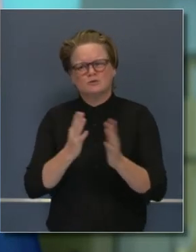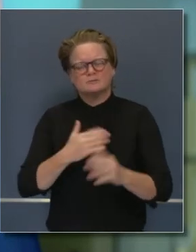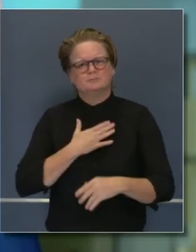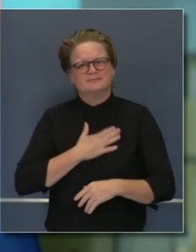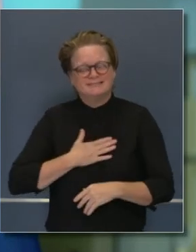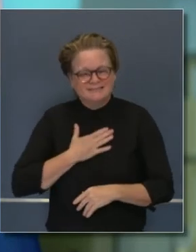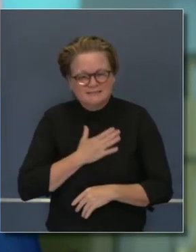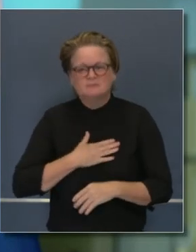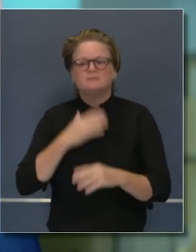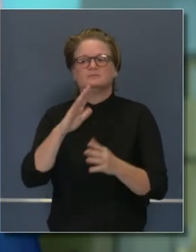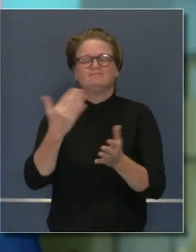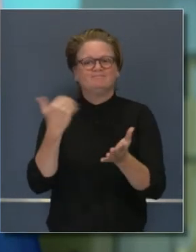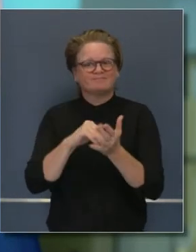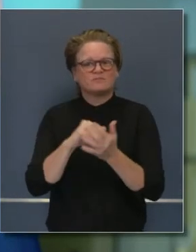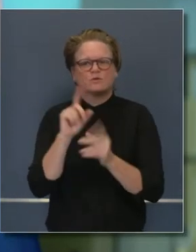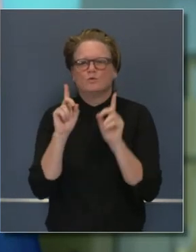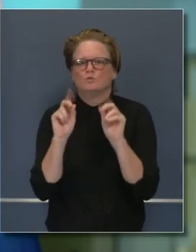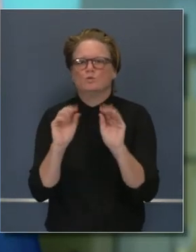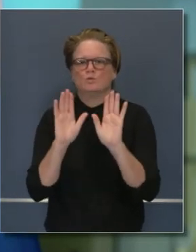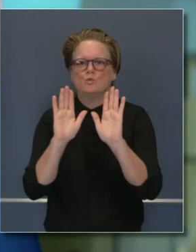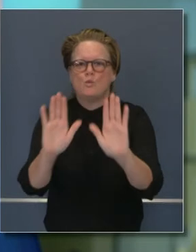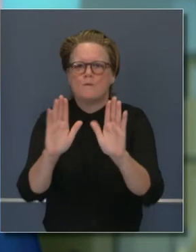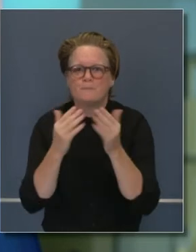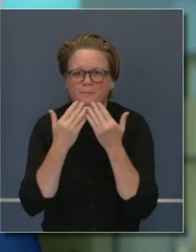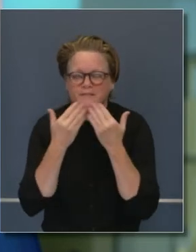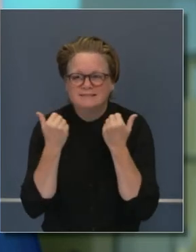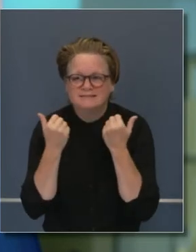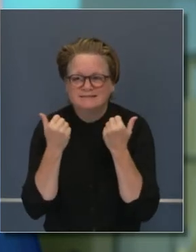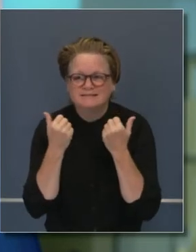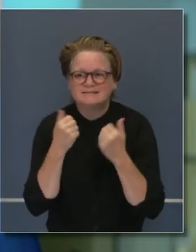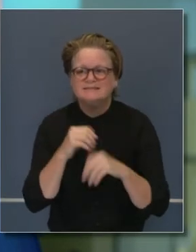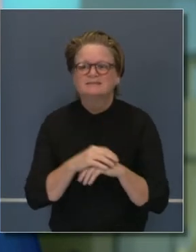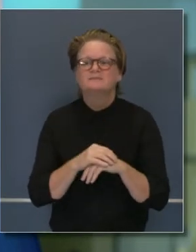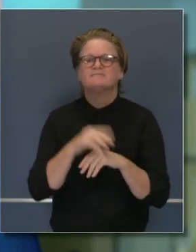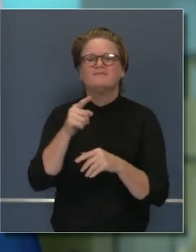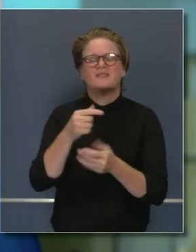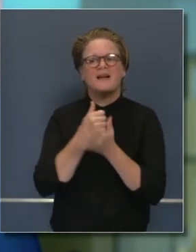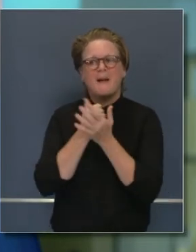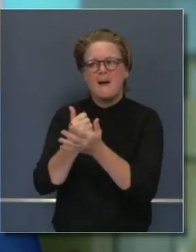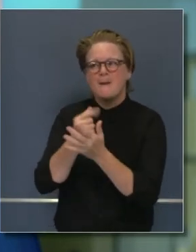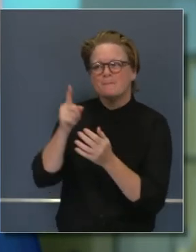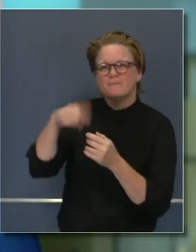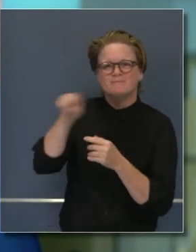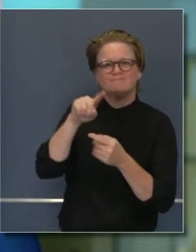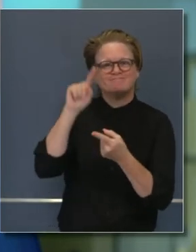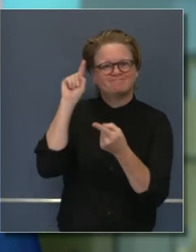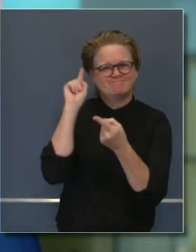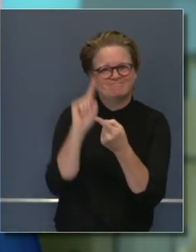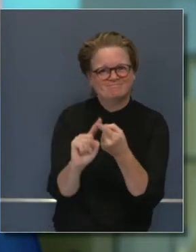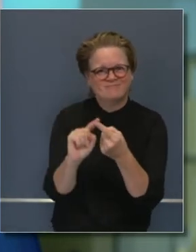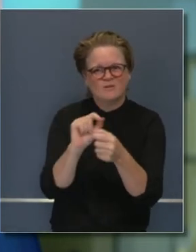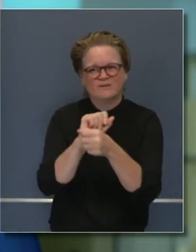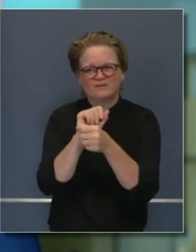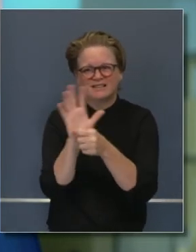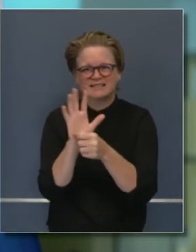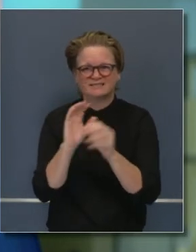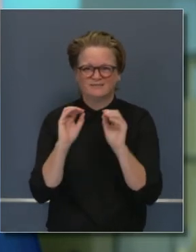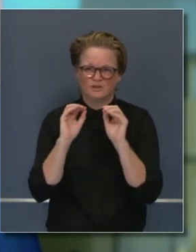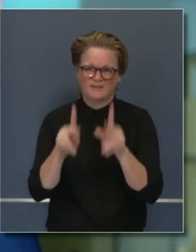Así que les quiero instar a todos una vez más que sigan haciendo su buen trabajo que han hecho hasta ahora para reducir